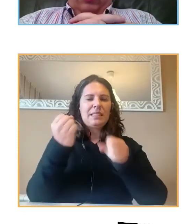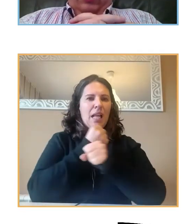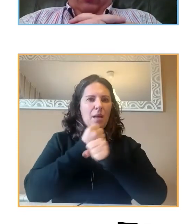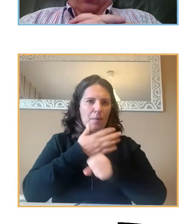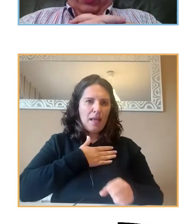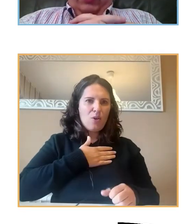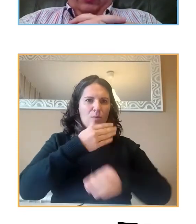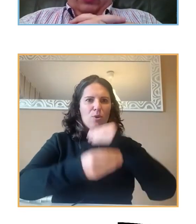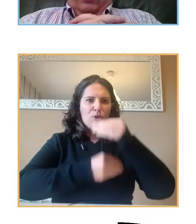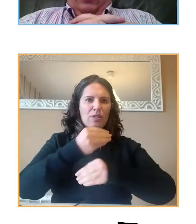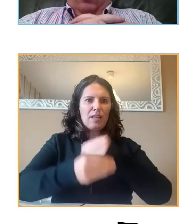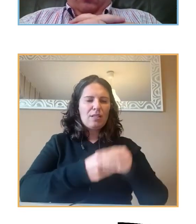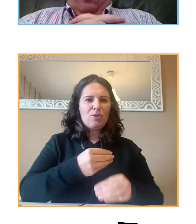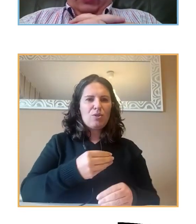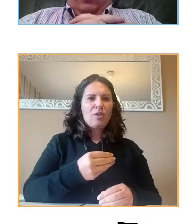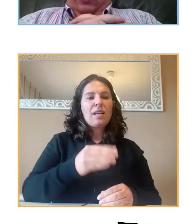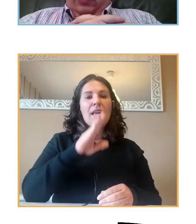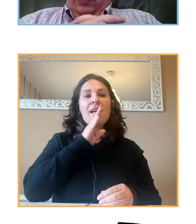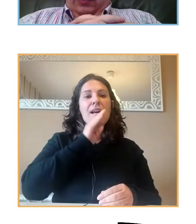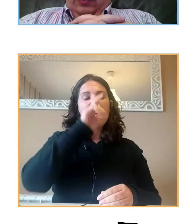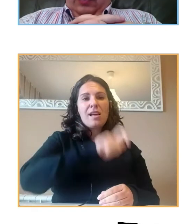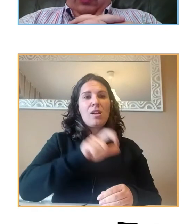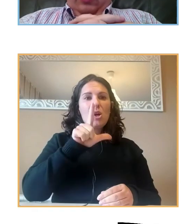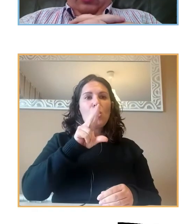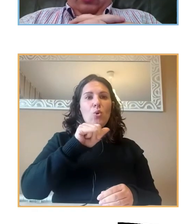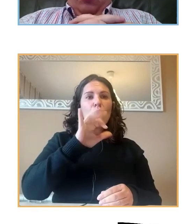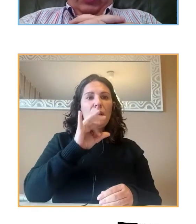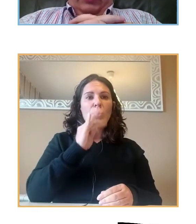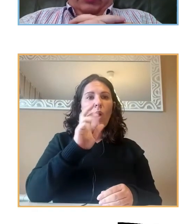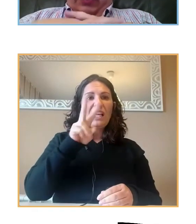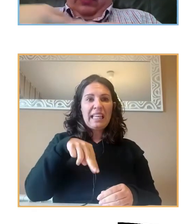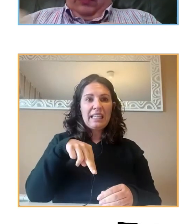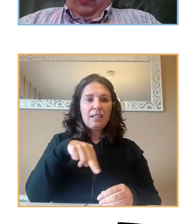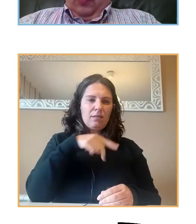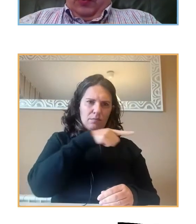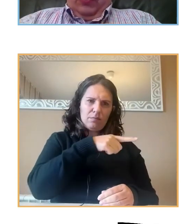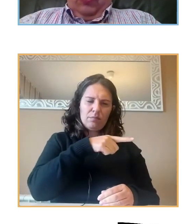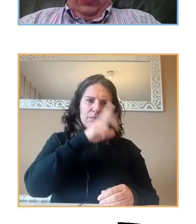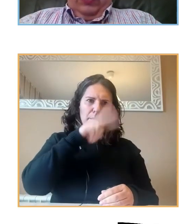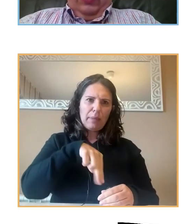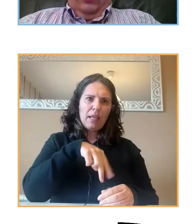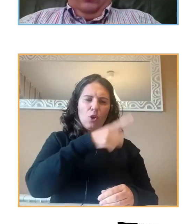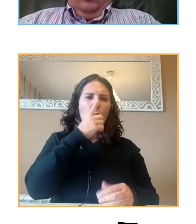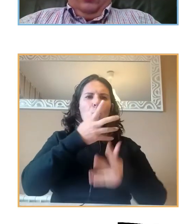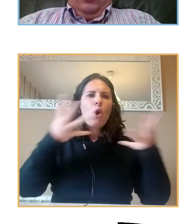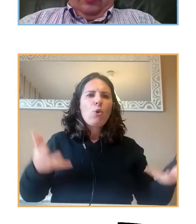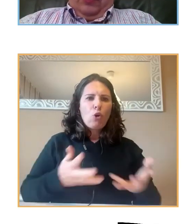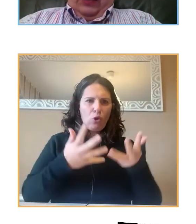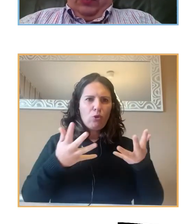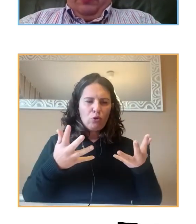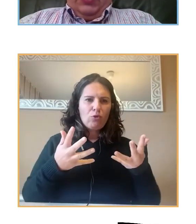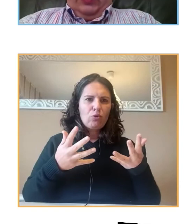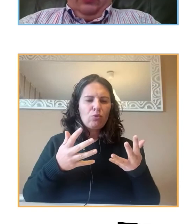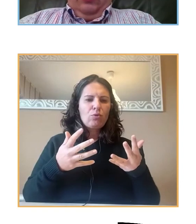por cierto, Luis Joaquín ha tenido parte importantísima como promotor en estos